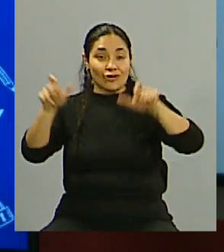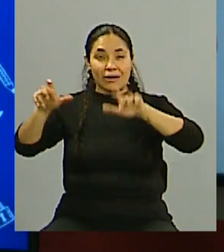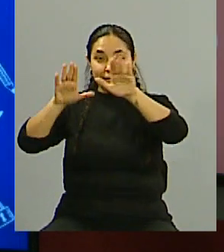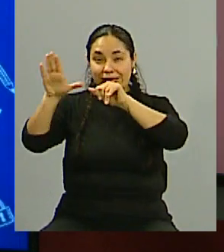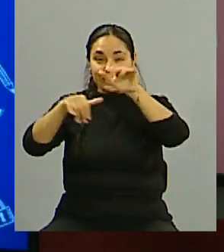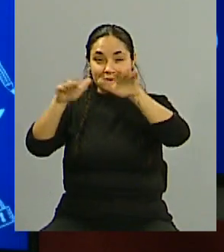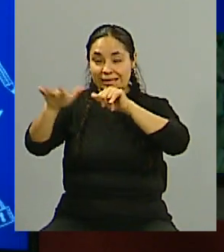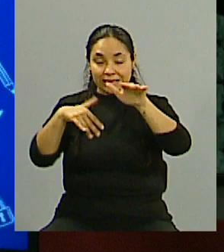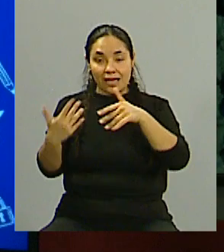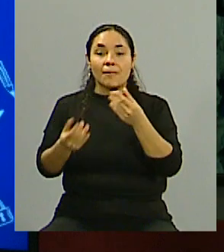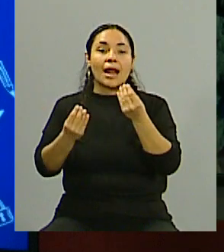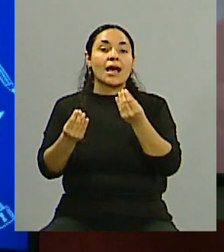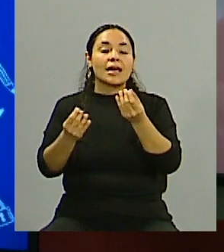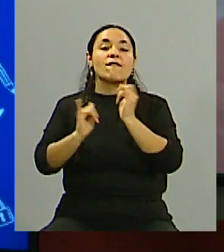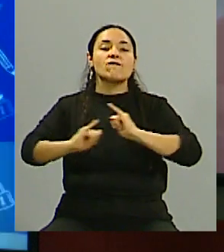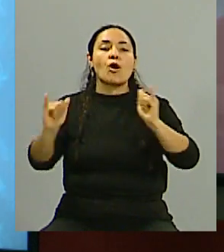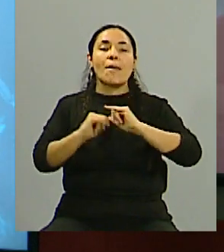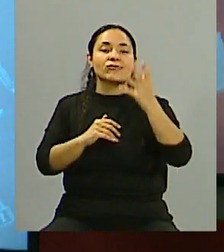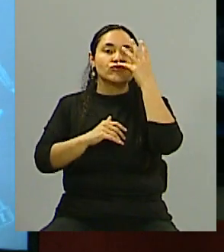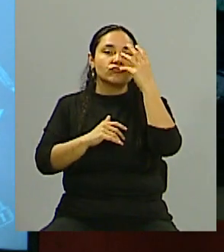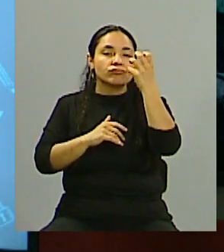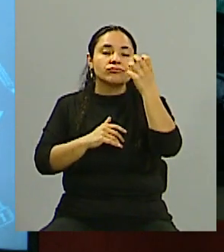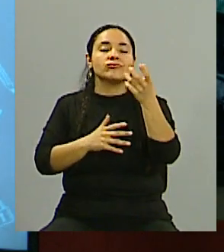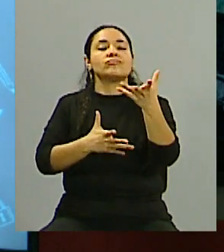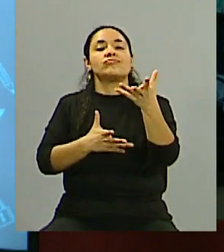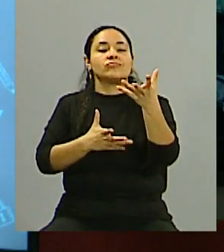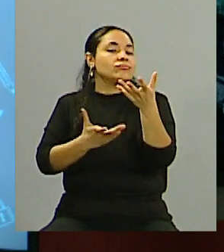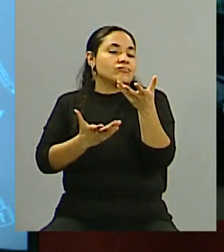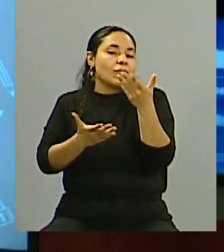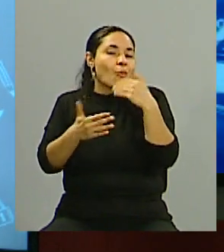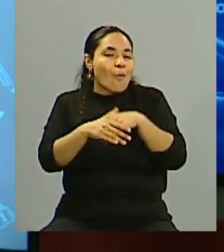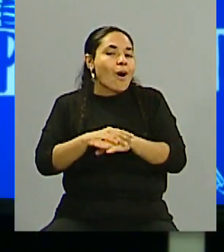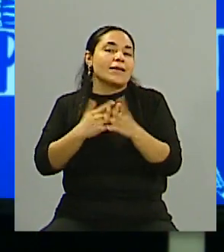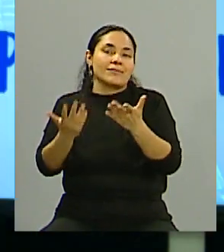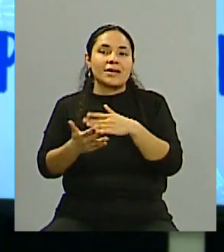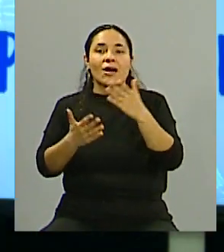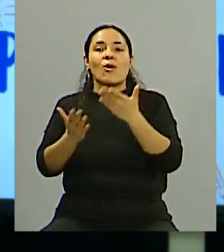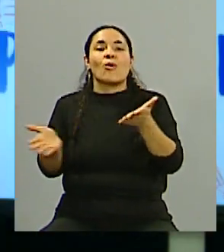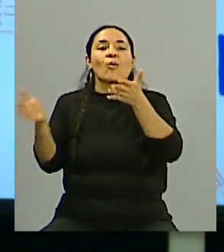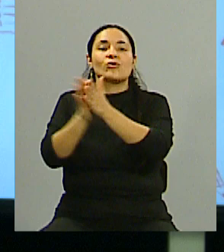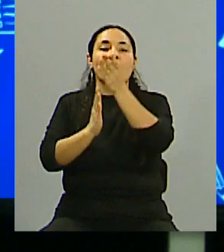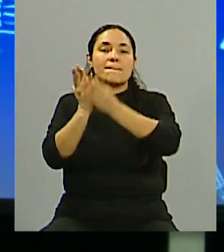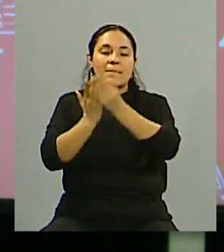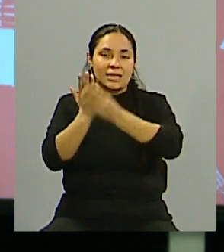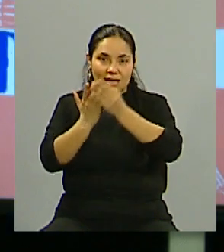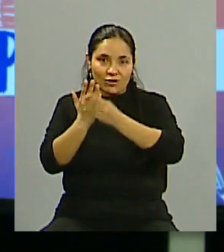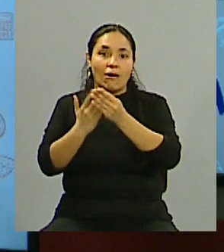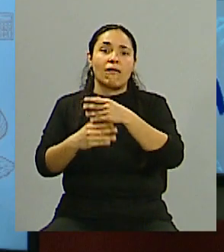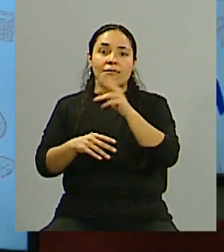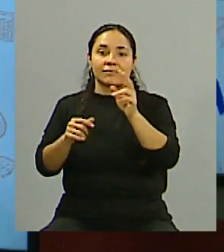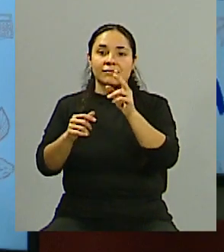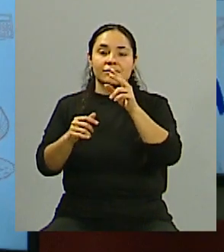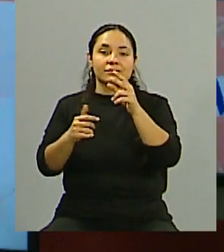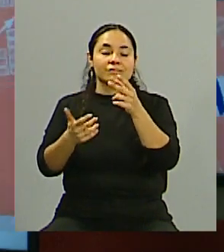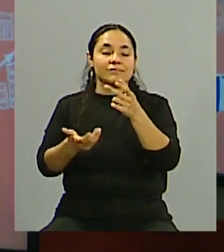datos biométricos. Vamos a hablar del tema porque no conocemos mucho. vamos a hacer con el ministro de la Suprema Corte de Justicia de Mendoza, Mario Adaro, a quien tenemos aquí con